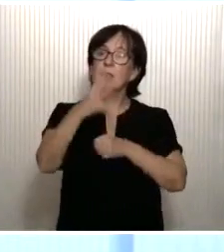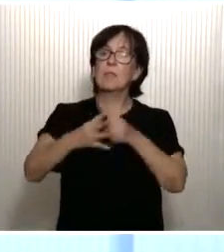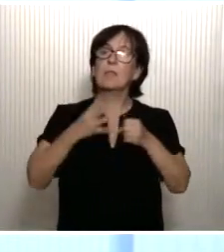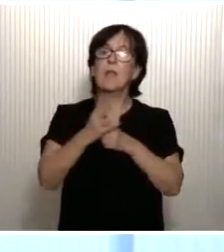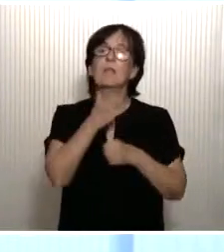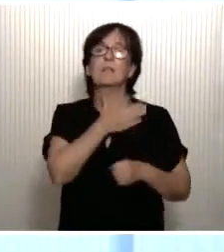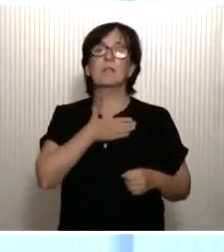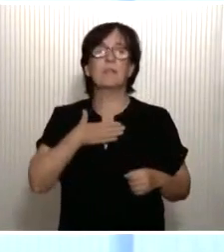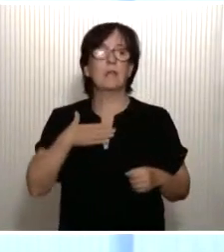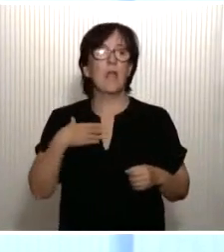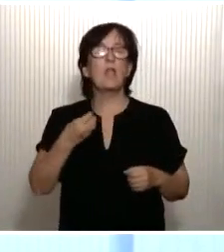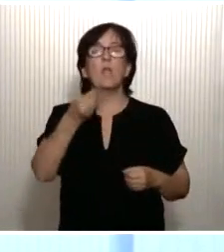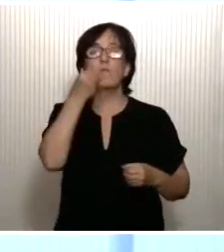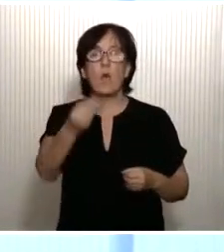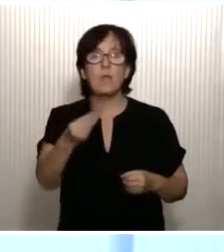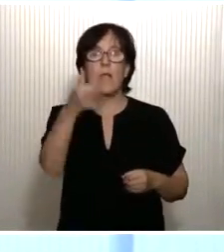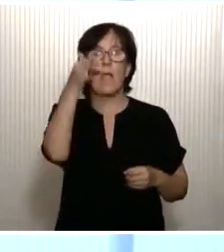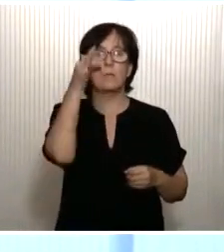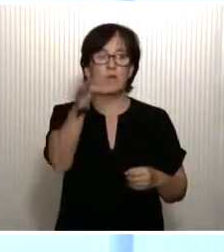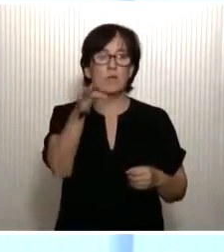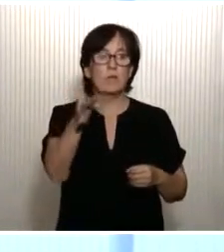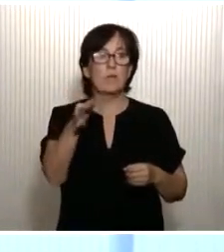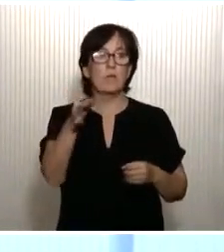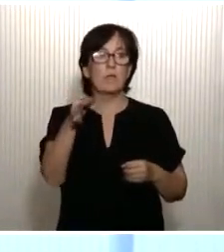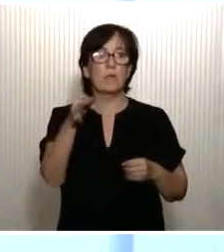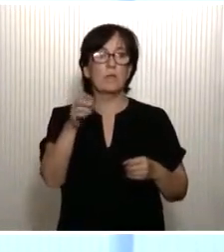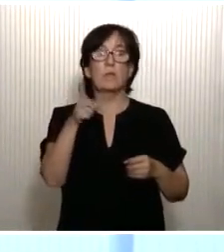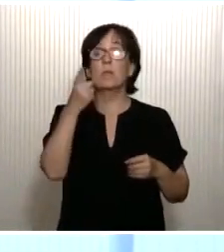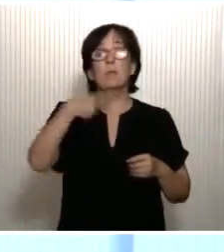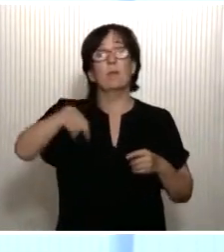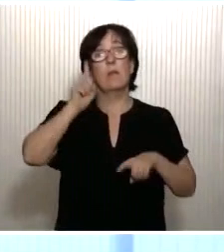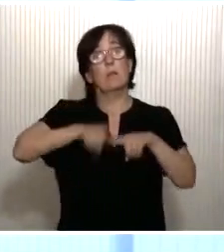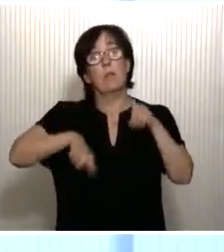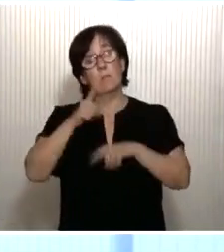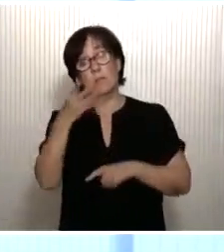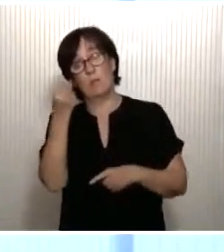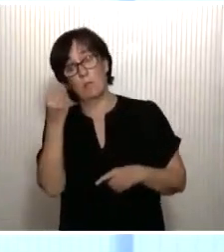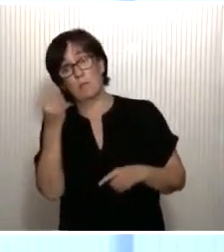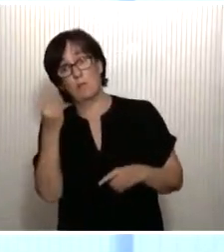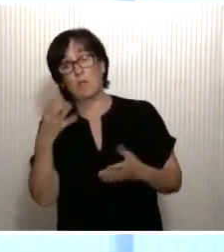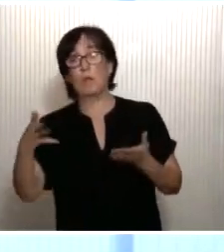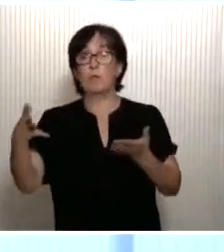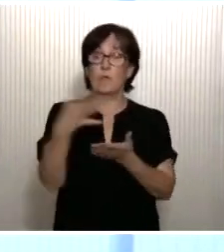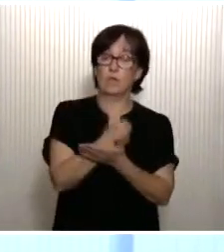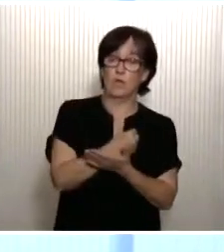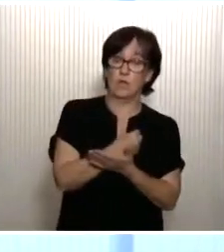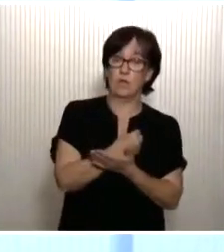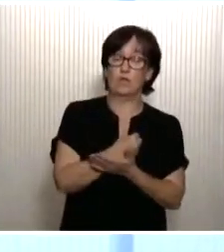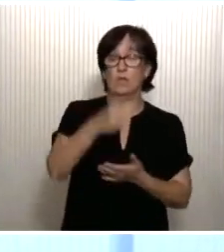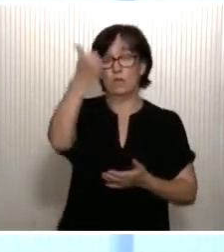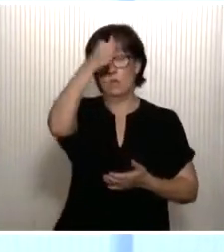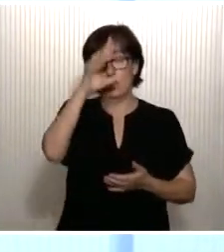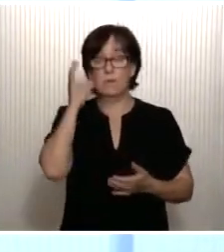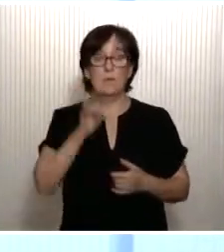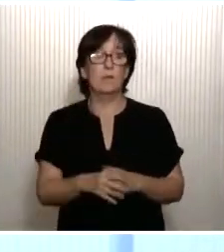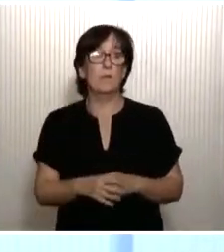queremos que sea fecunda. Eso ya depende de muchos, depende de todos y de todas. Podemos redoblar